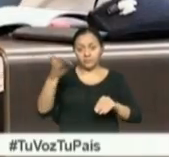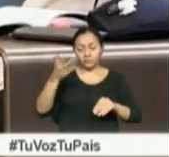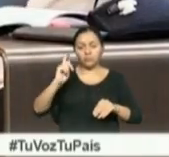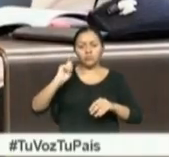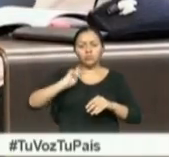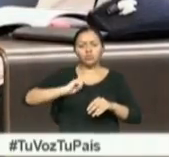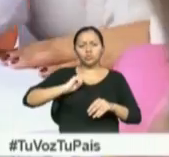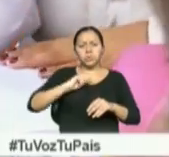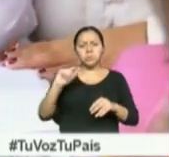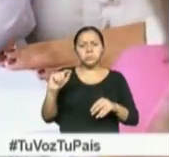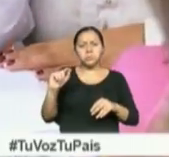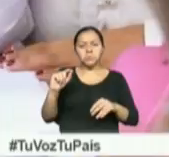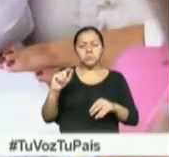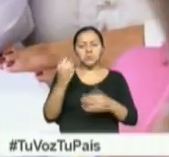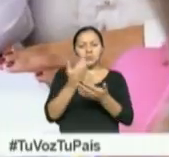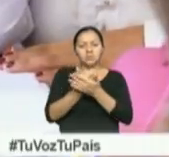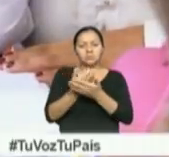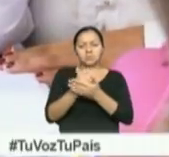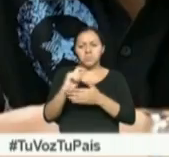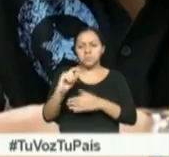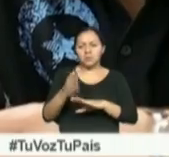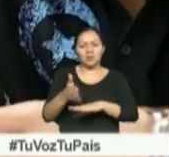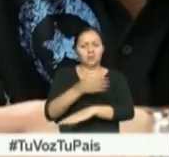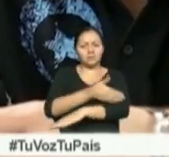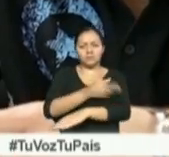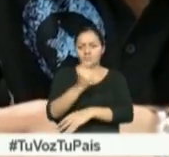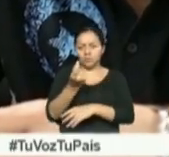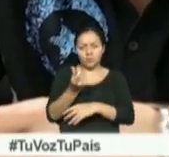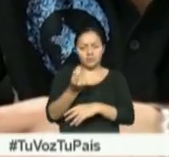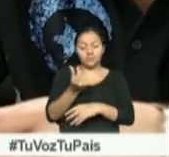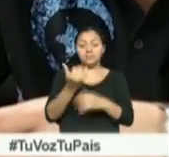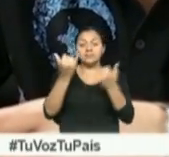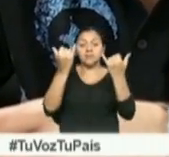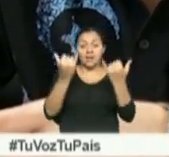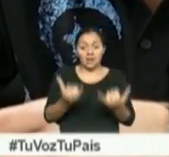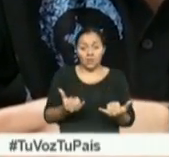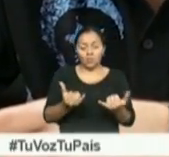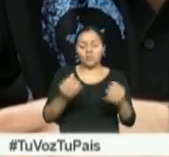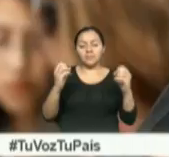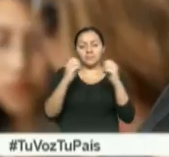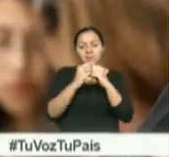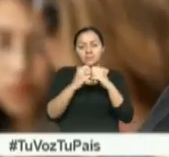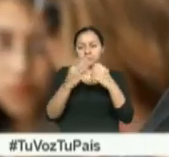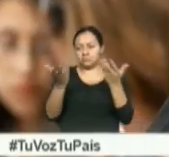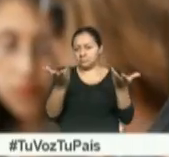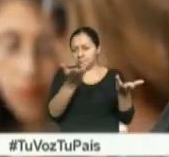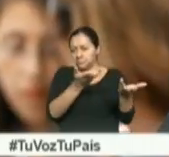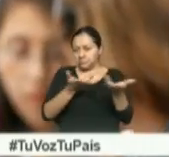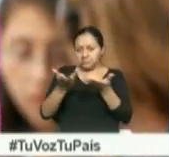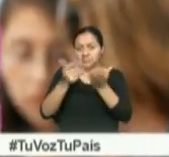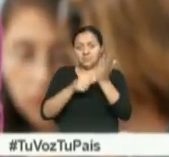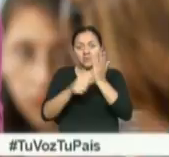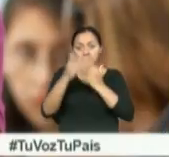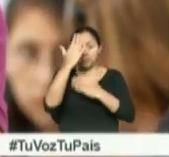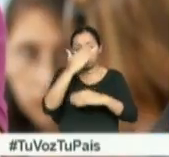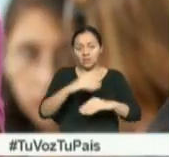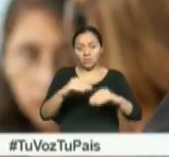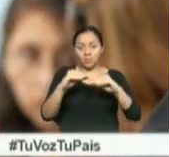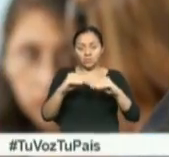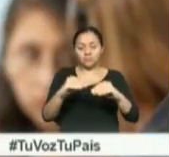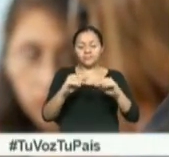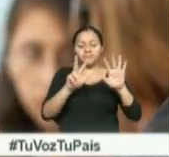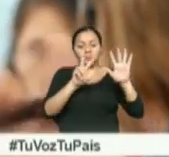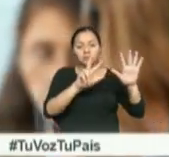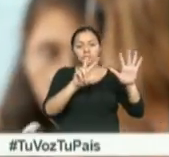las necesidades básicas y económicas de ese entonces. En la actualidad, y según un balance del Ministerio de Educación, el 88